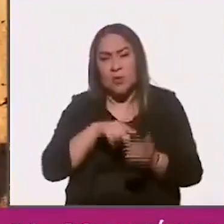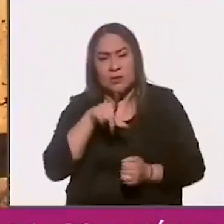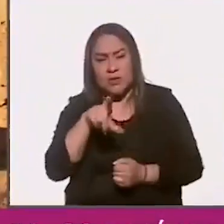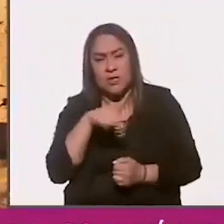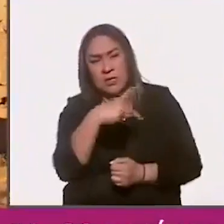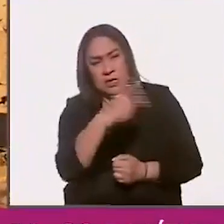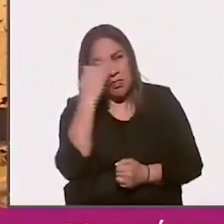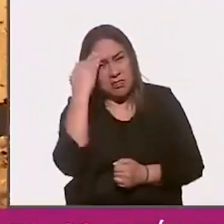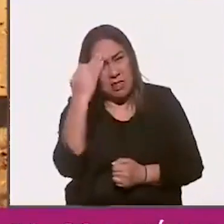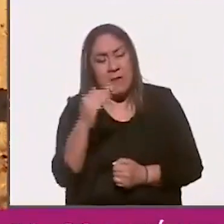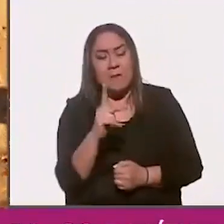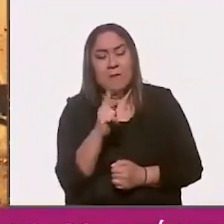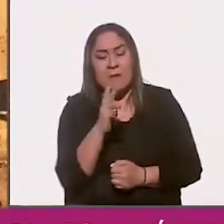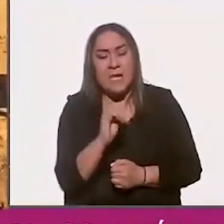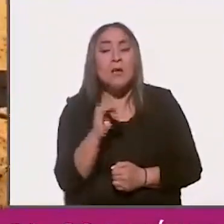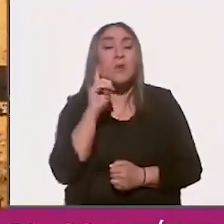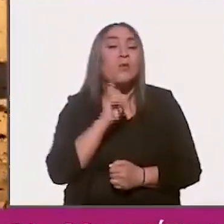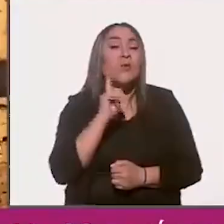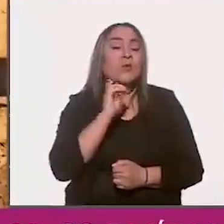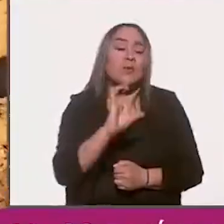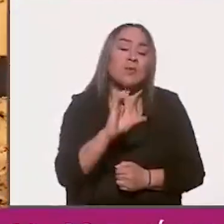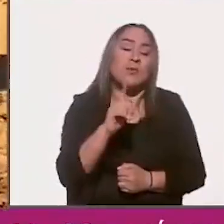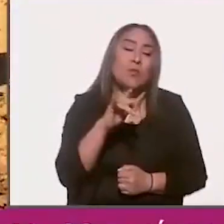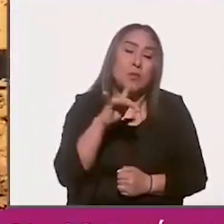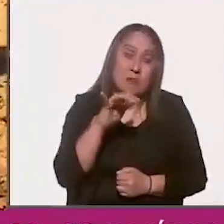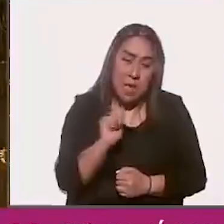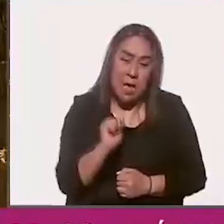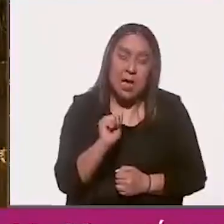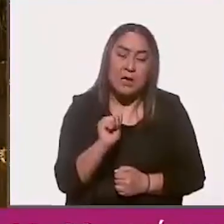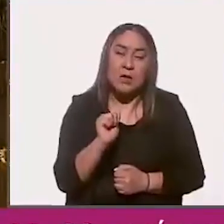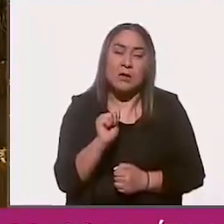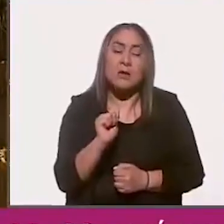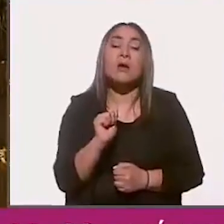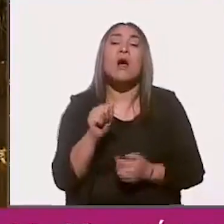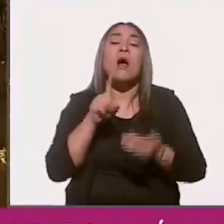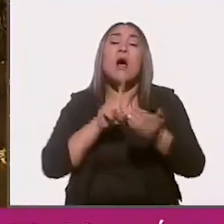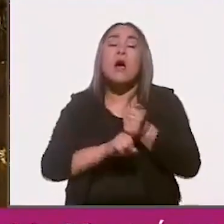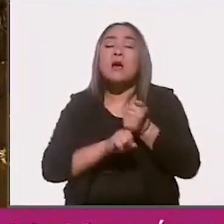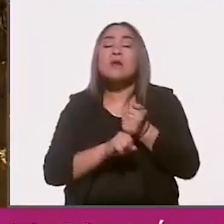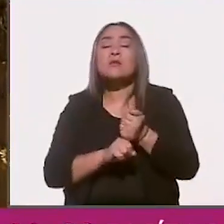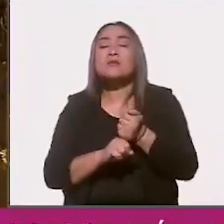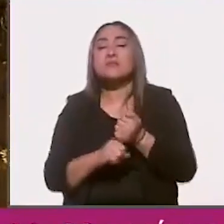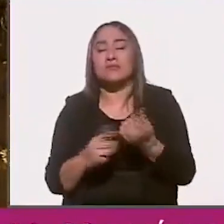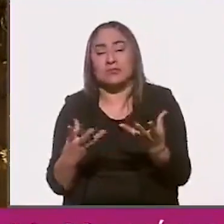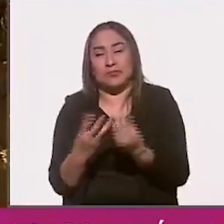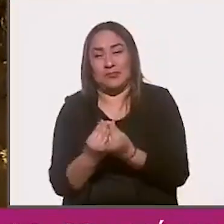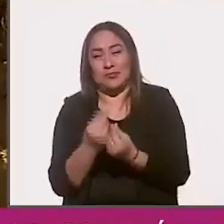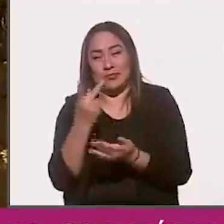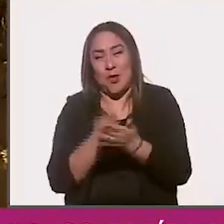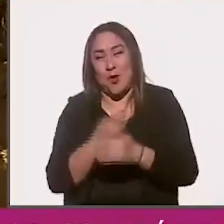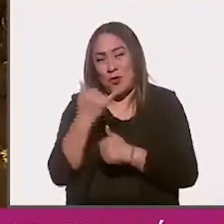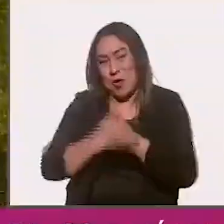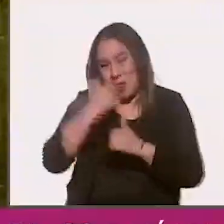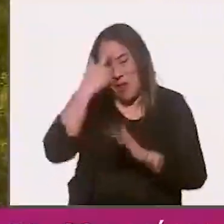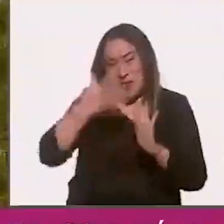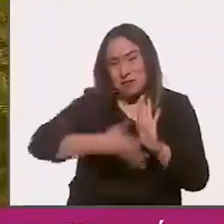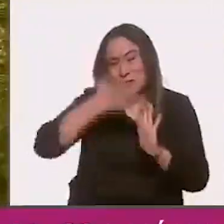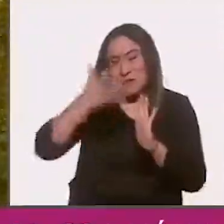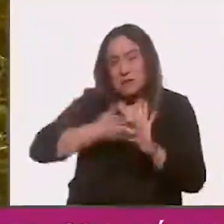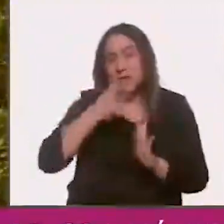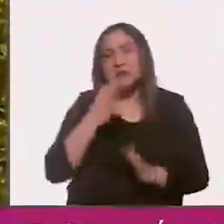administración de la PRIista Claudia Pavlovich, propiciada por todas las fuerzas que componen a los proyectos extractivos.